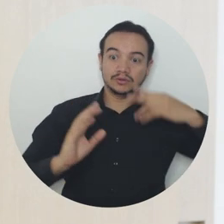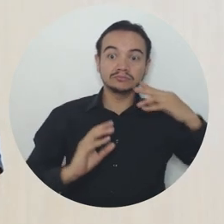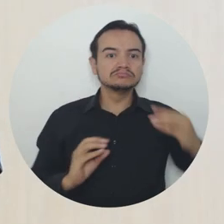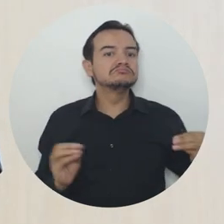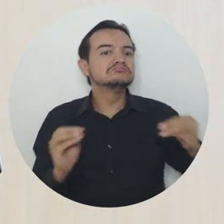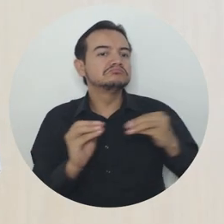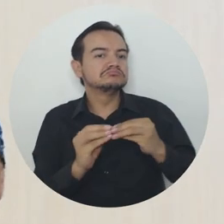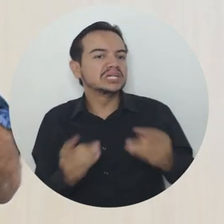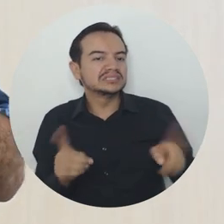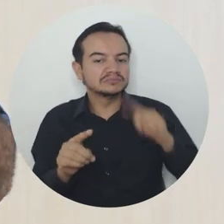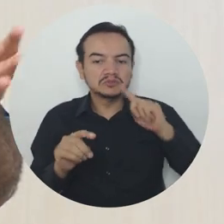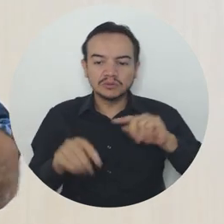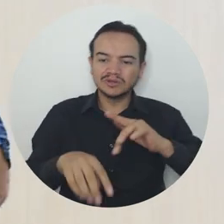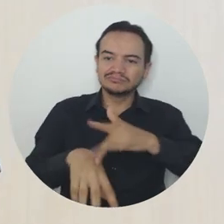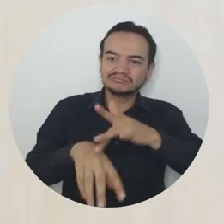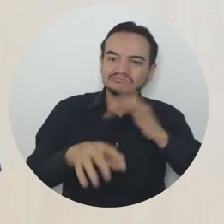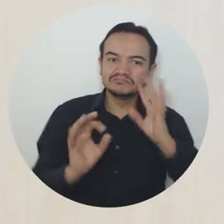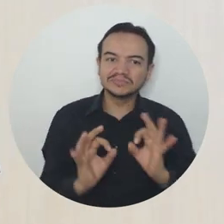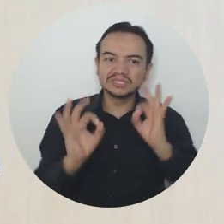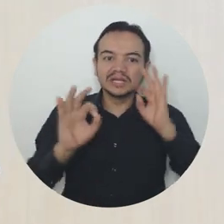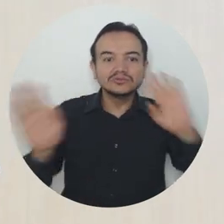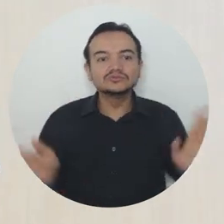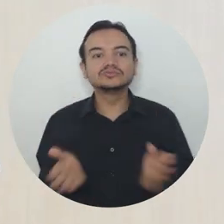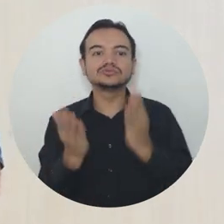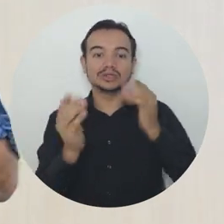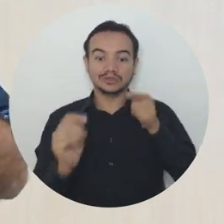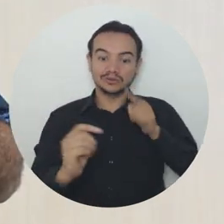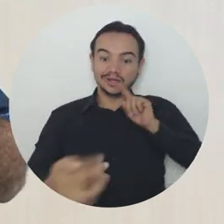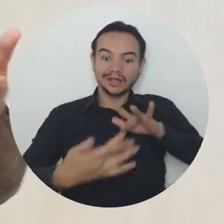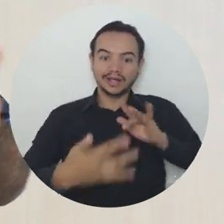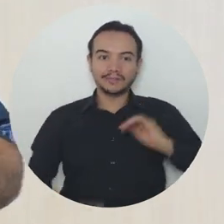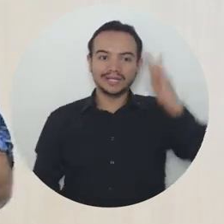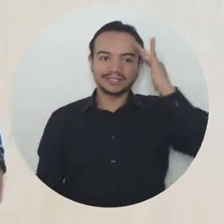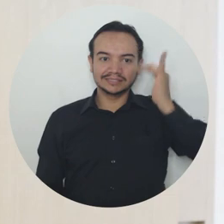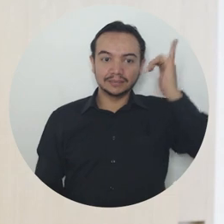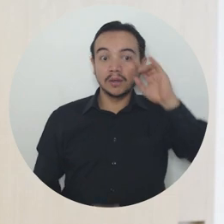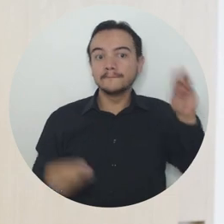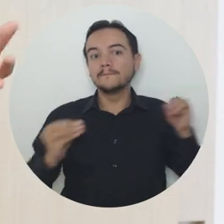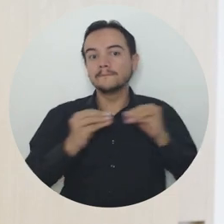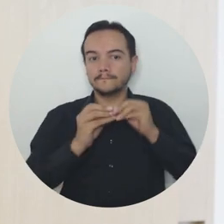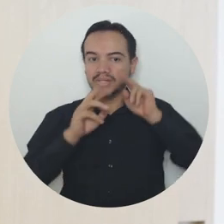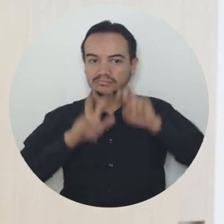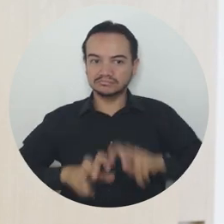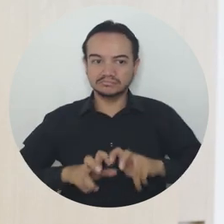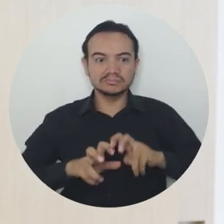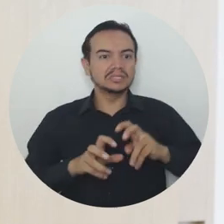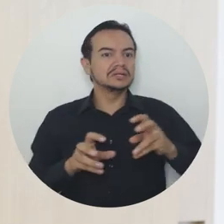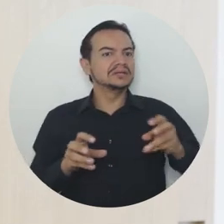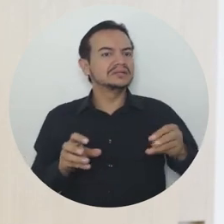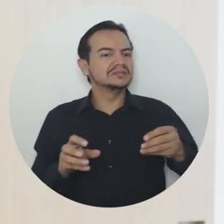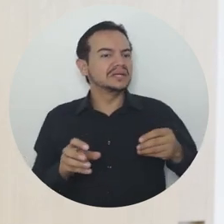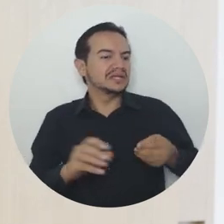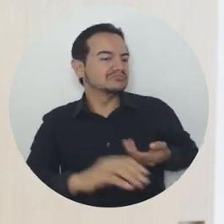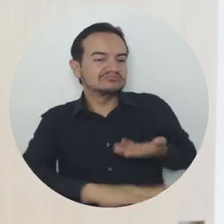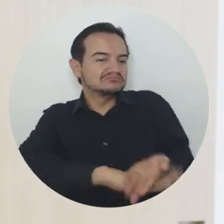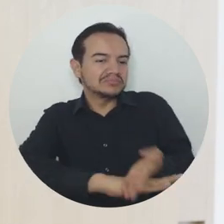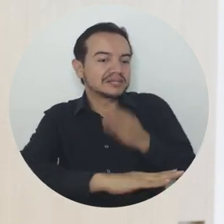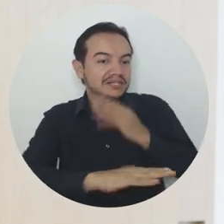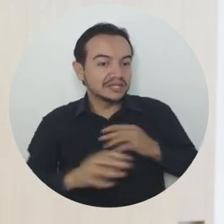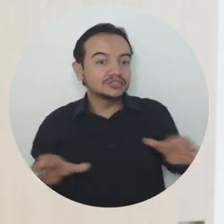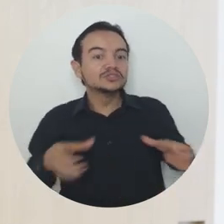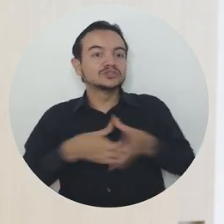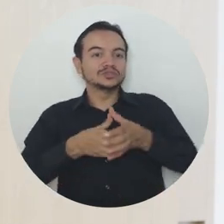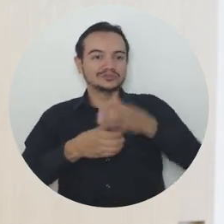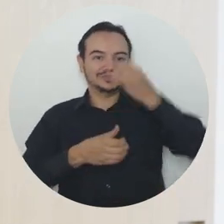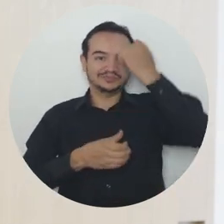tecnológicos y todo lo que va ligado al mejoramiento de la calidad desde el punto de vista académico e investigativo con aporte, digamos, a nuestros